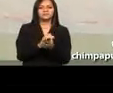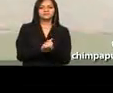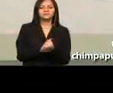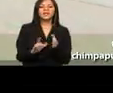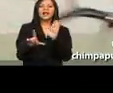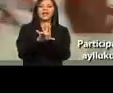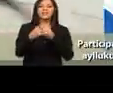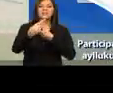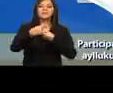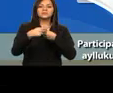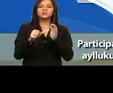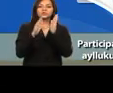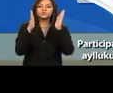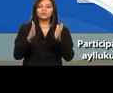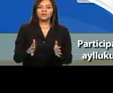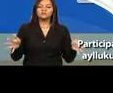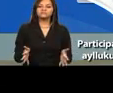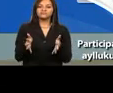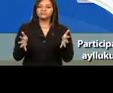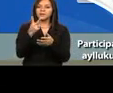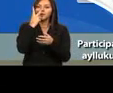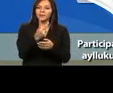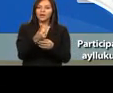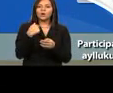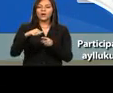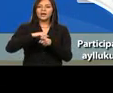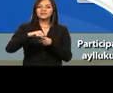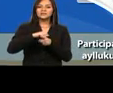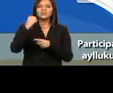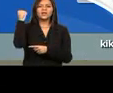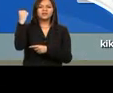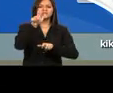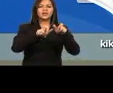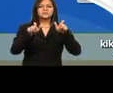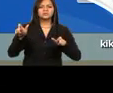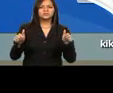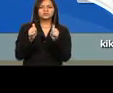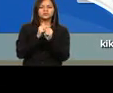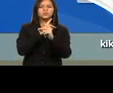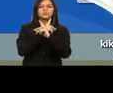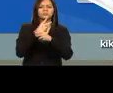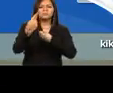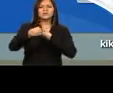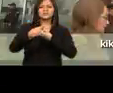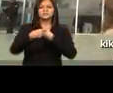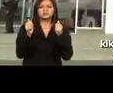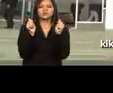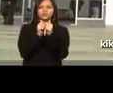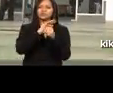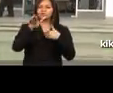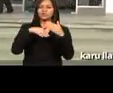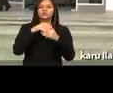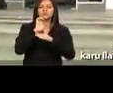equidad social. La Ley de Participación Ciudadana propicia, fomenta y garantiza el ejercicio de los derechos de participación.